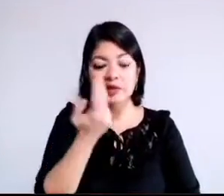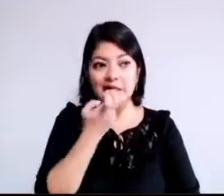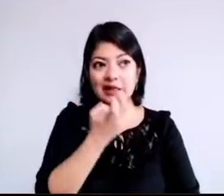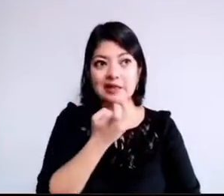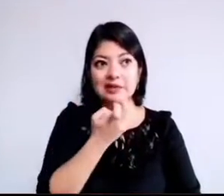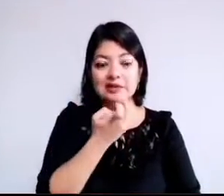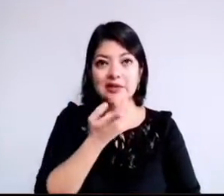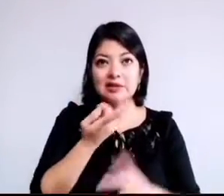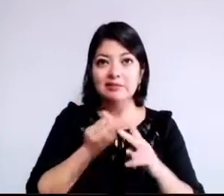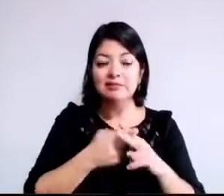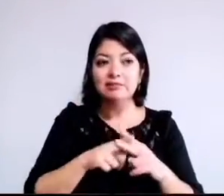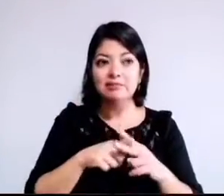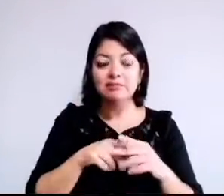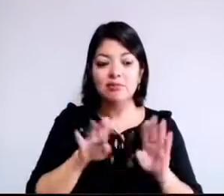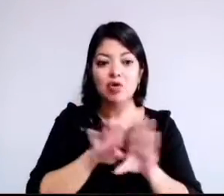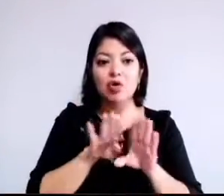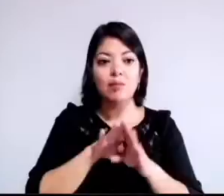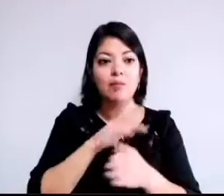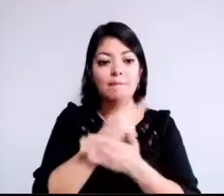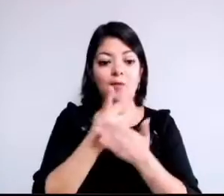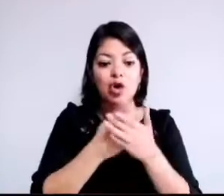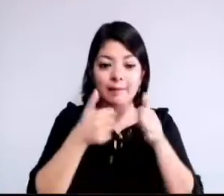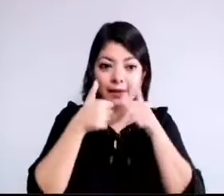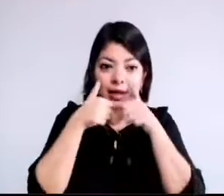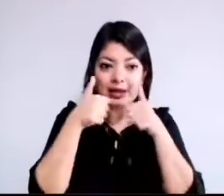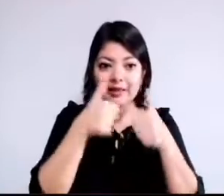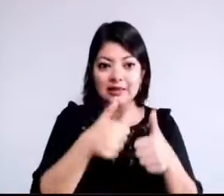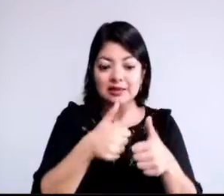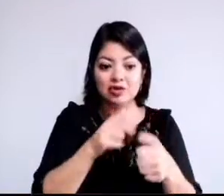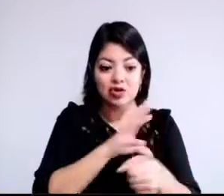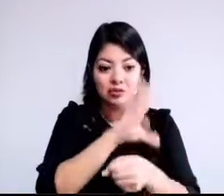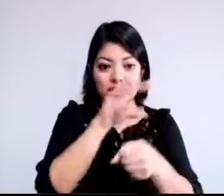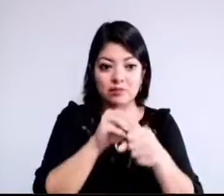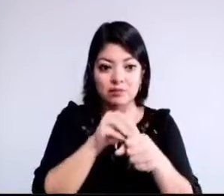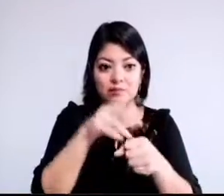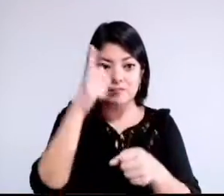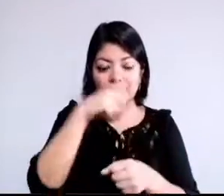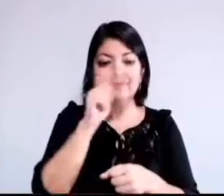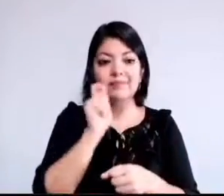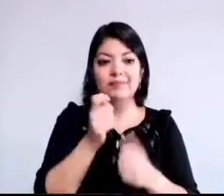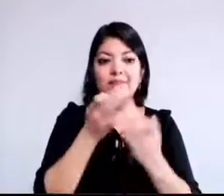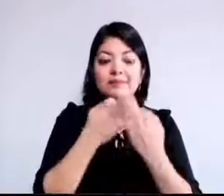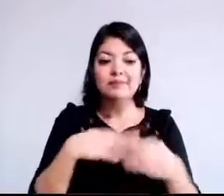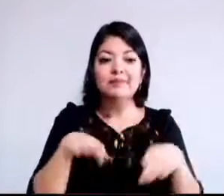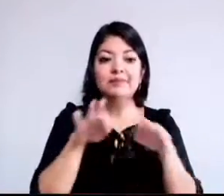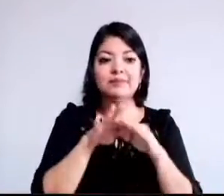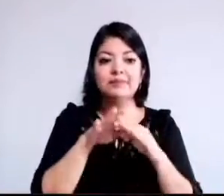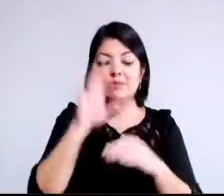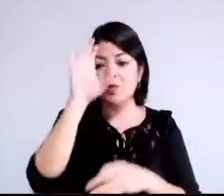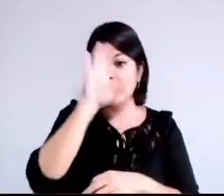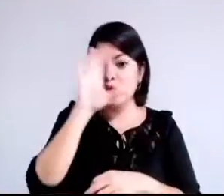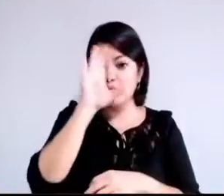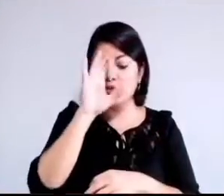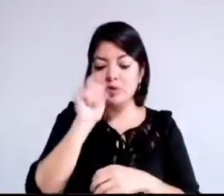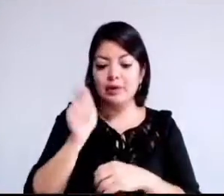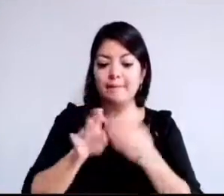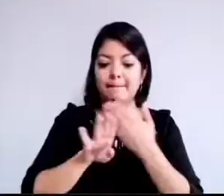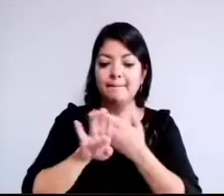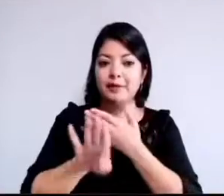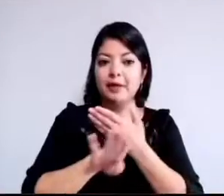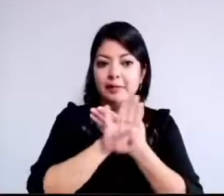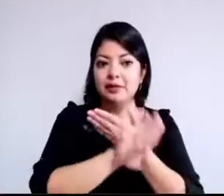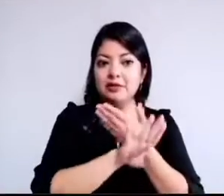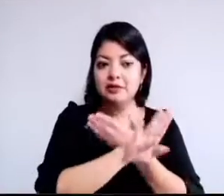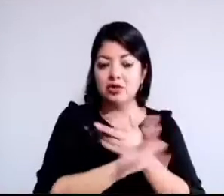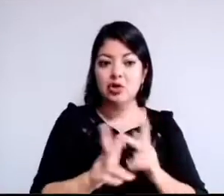se genere un programa de atención integral que incida directamente en la cultura de la prevención del cáncer de